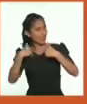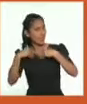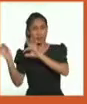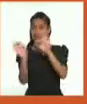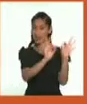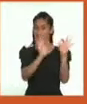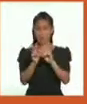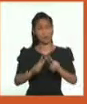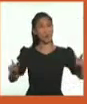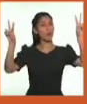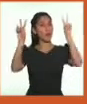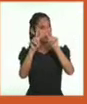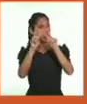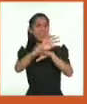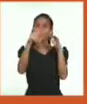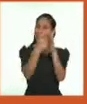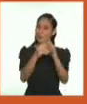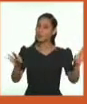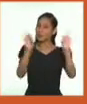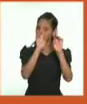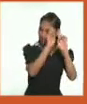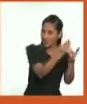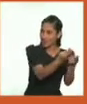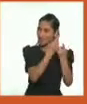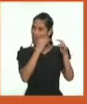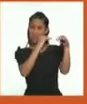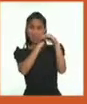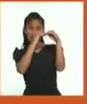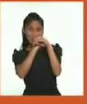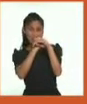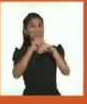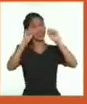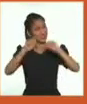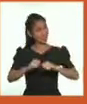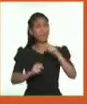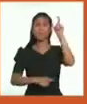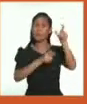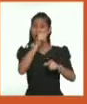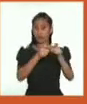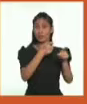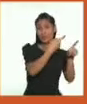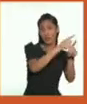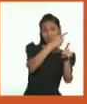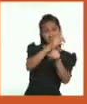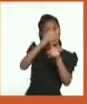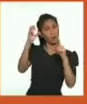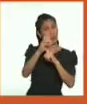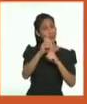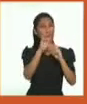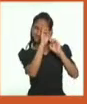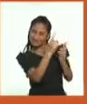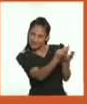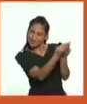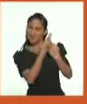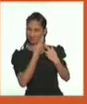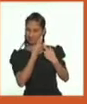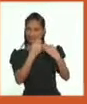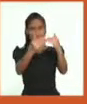tratados con respeto e igualdad. Y eso se logra de la siguiente manera. Convivir junto con otras personas, respetándonos mutuamente.